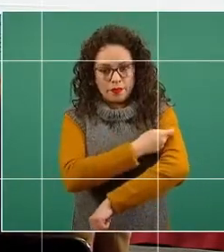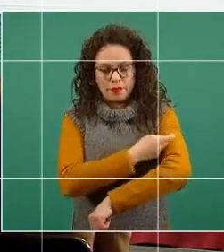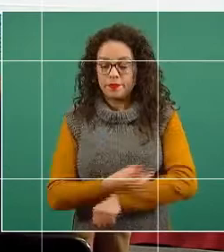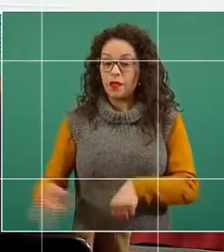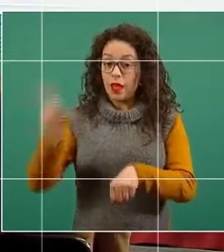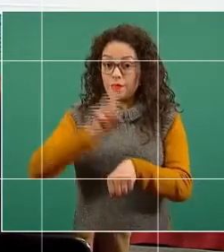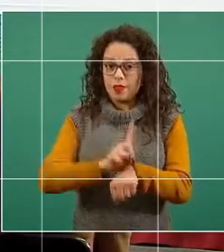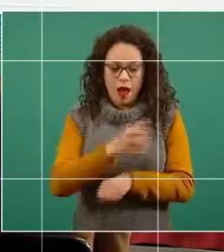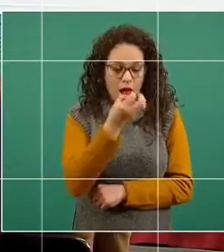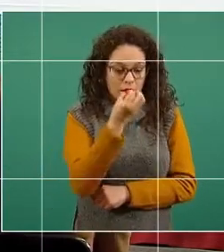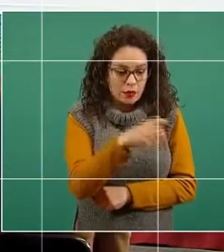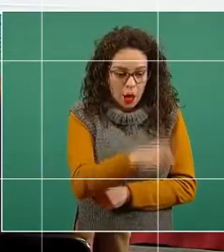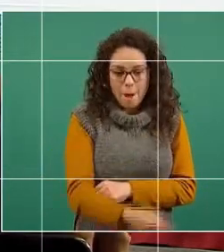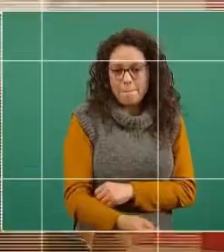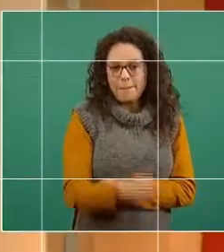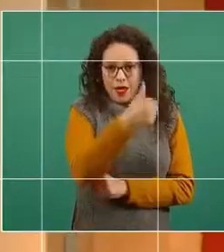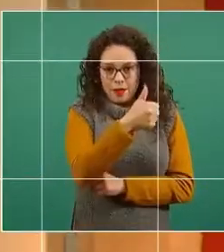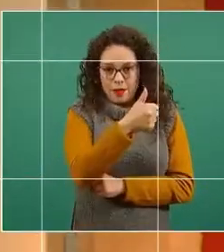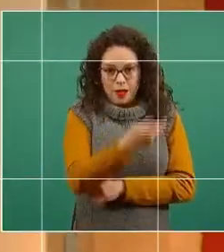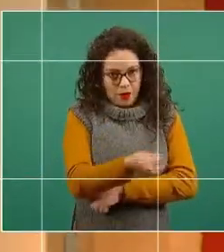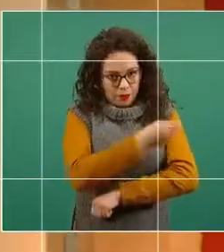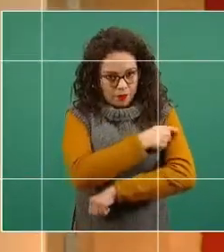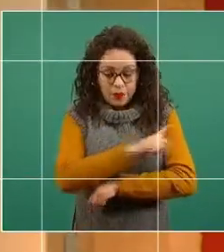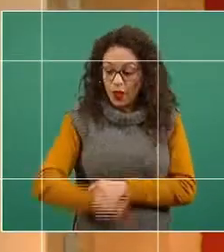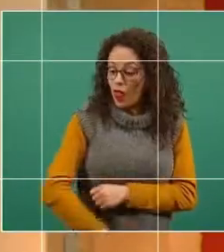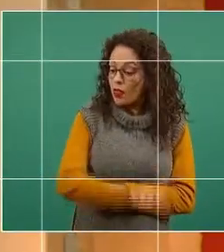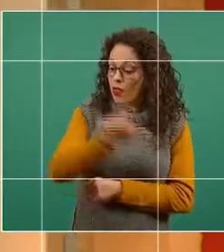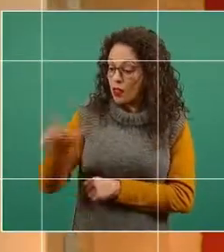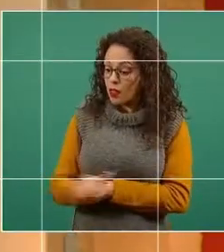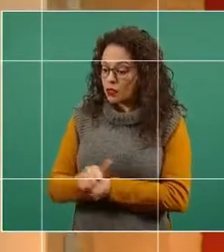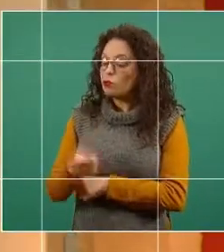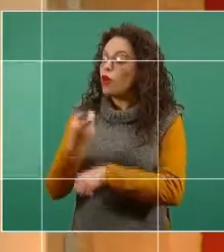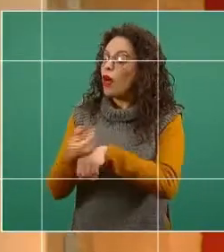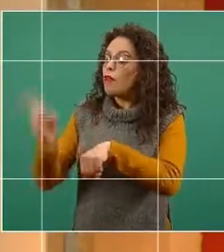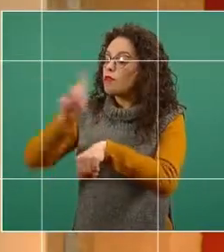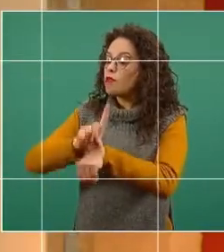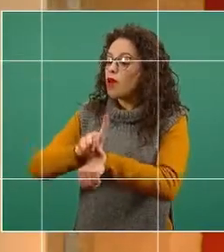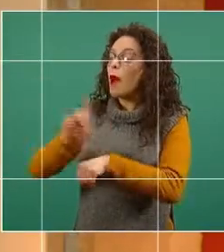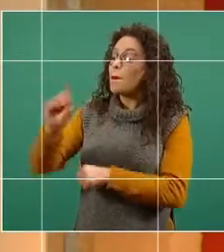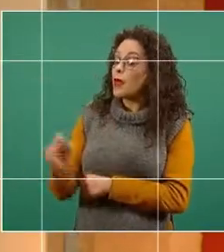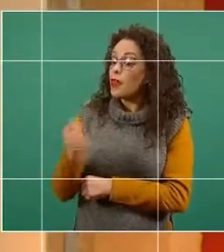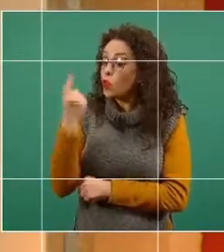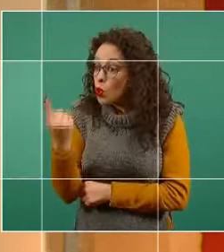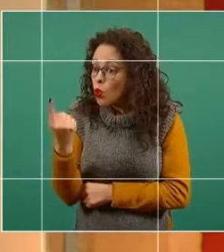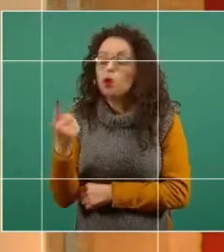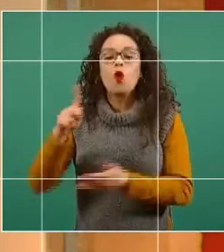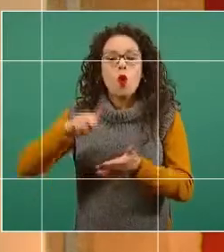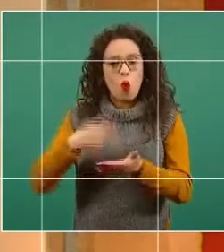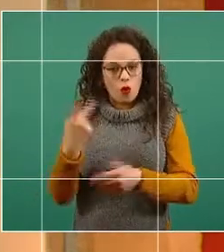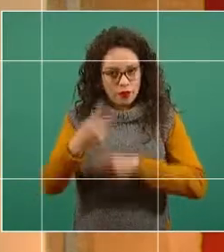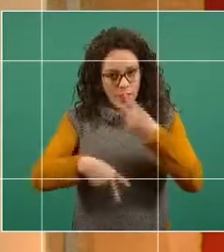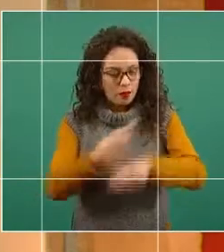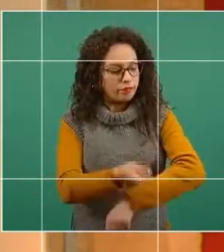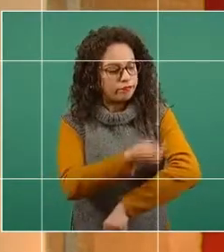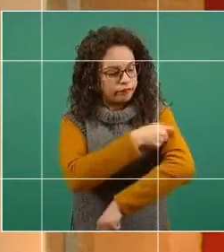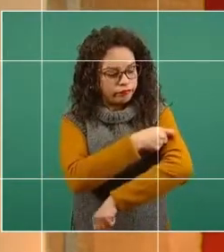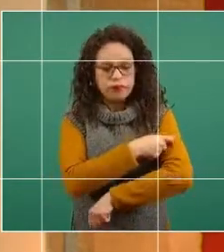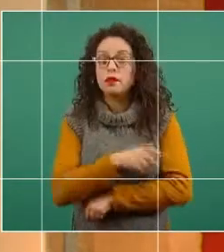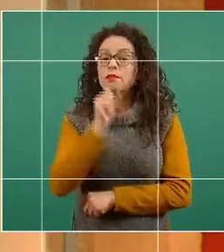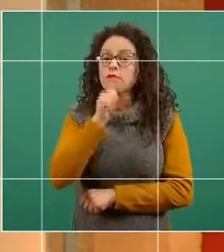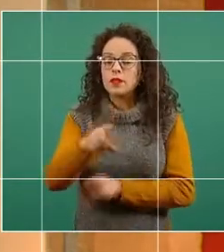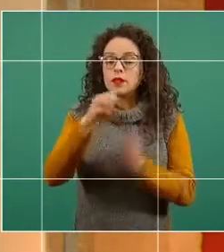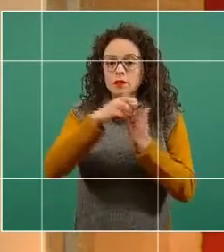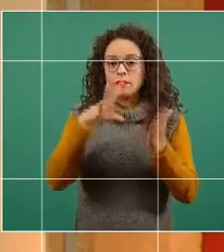la primera vacuna y posteriormente en el día veintiuno y también está contemplado el calendario de